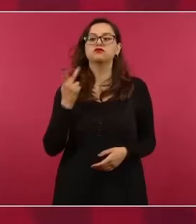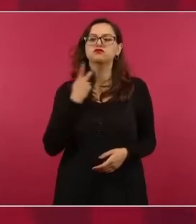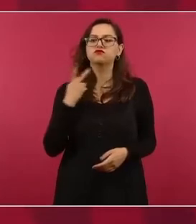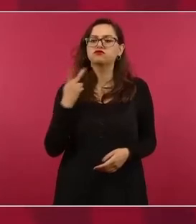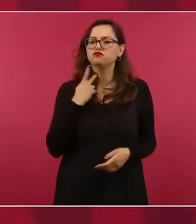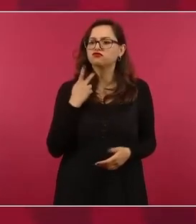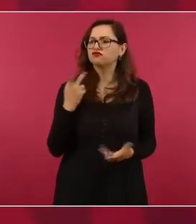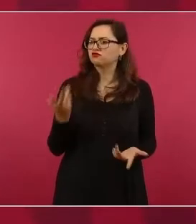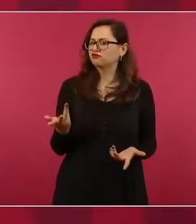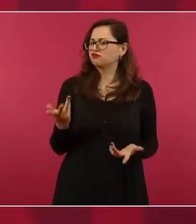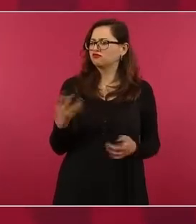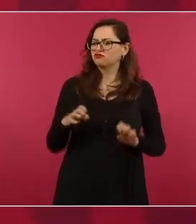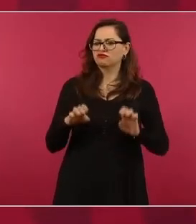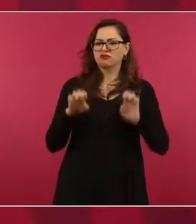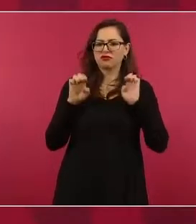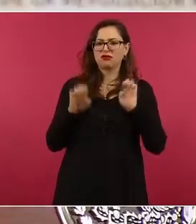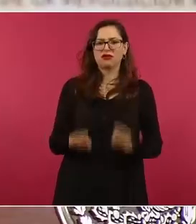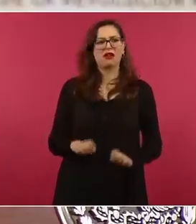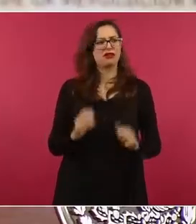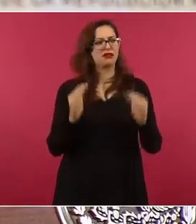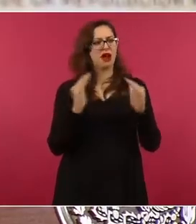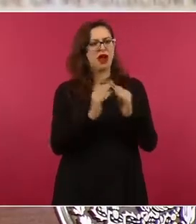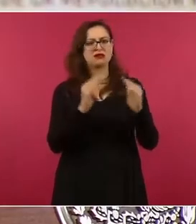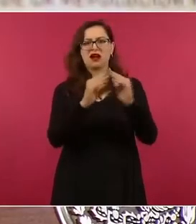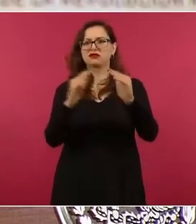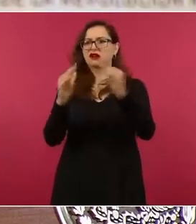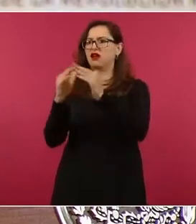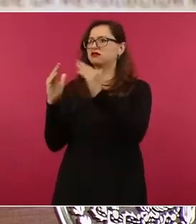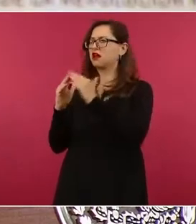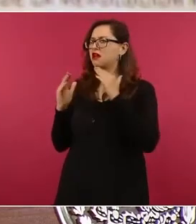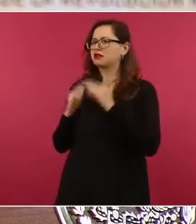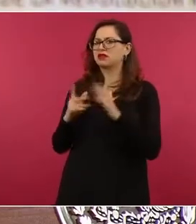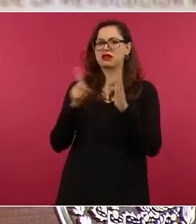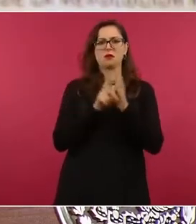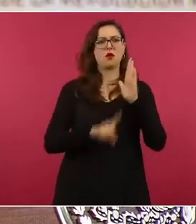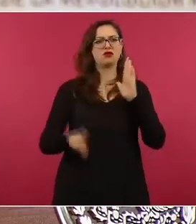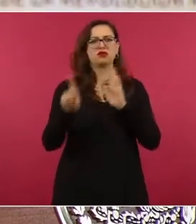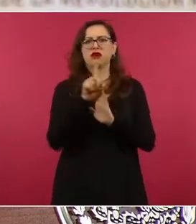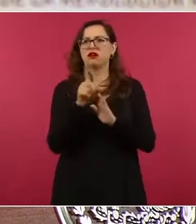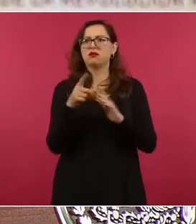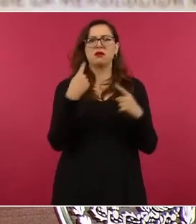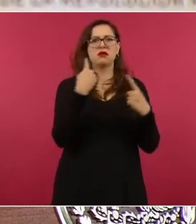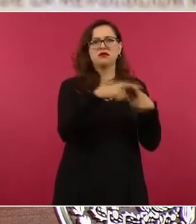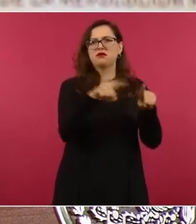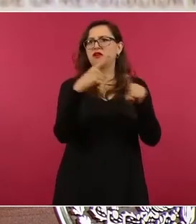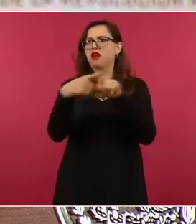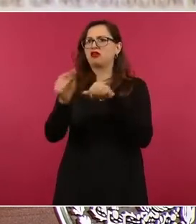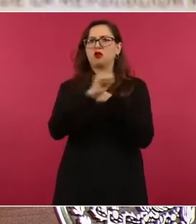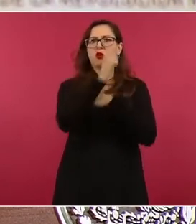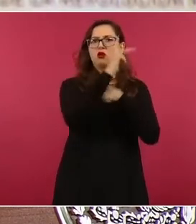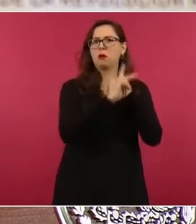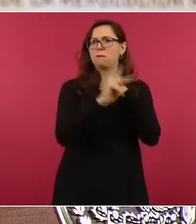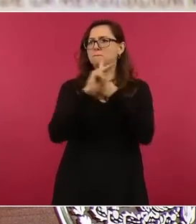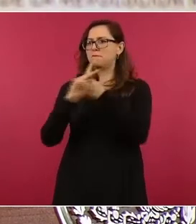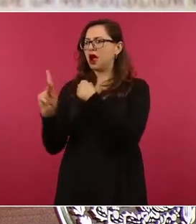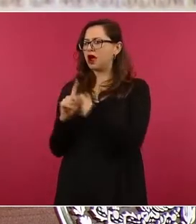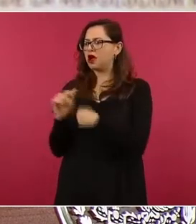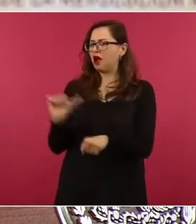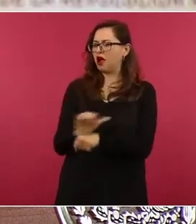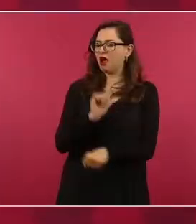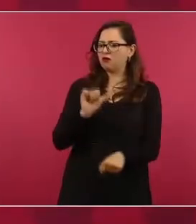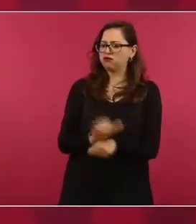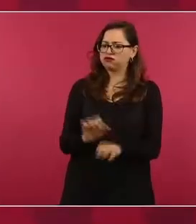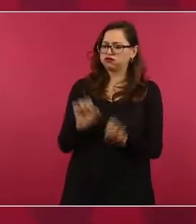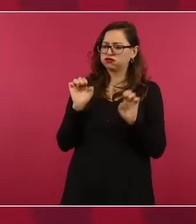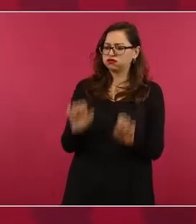departamentos en el extranjero y carros último modelo, viven